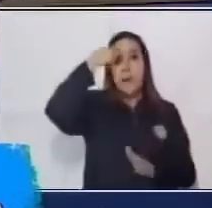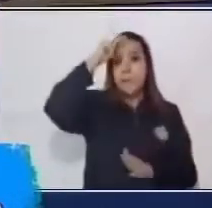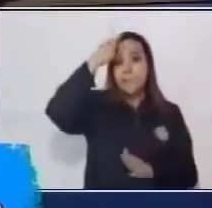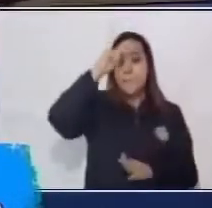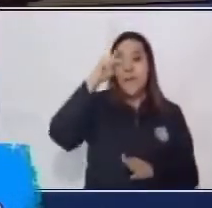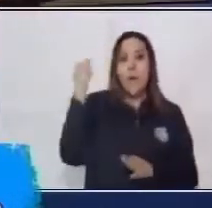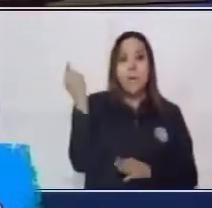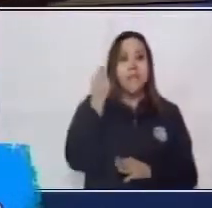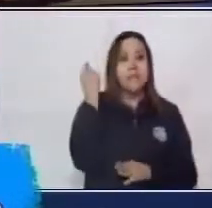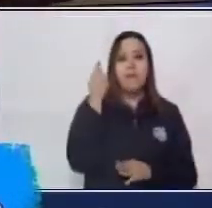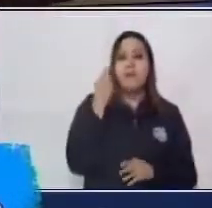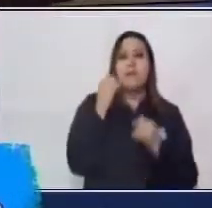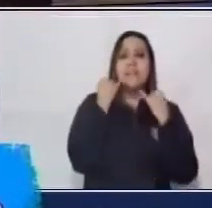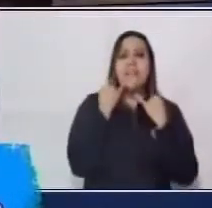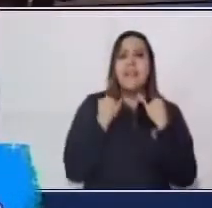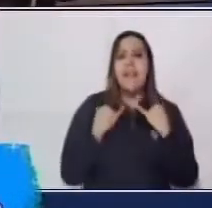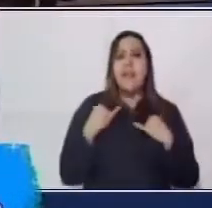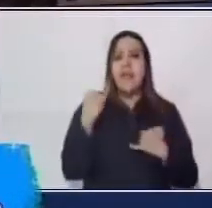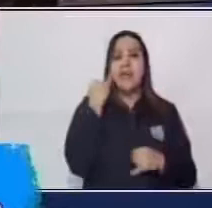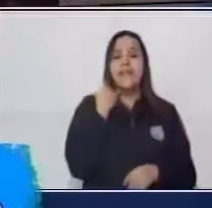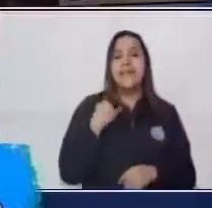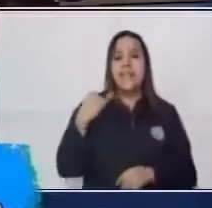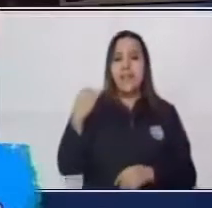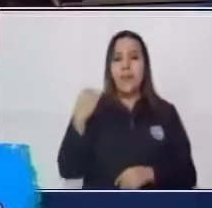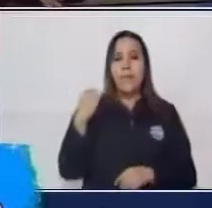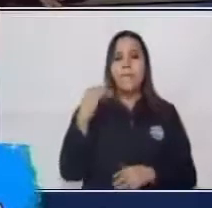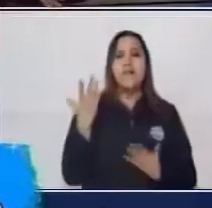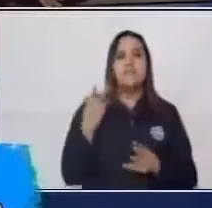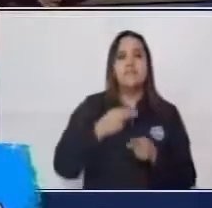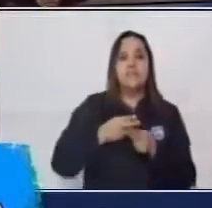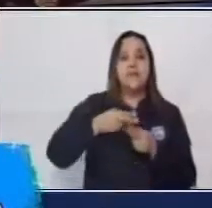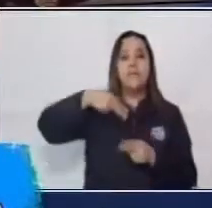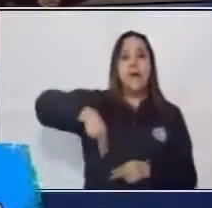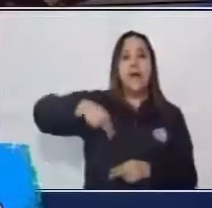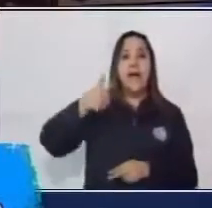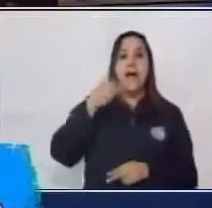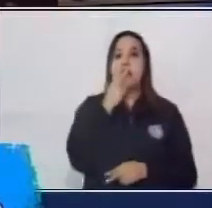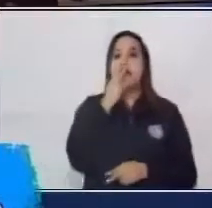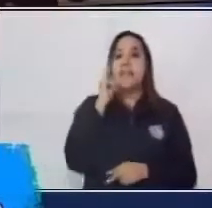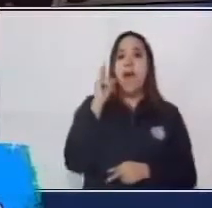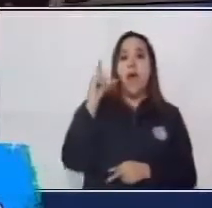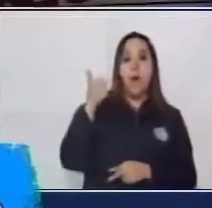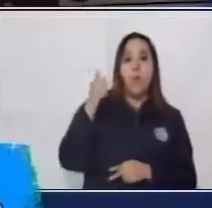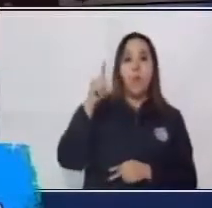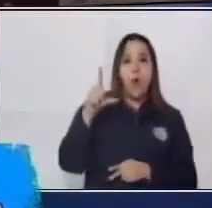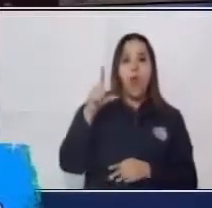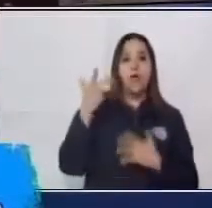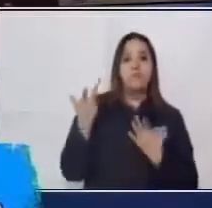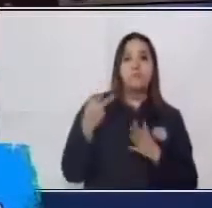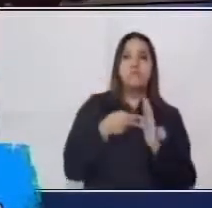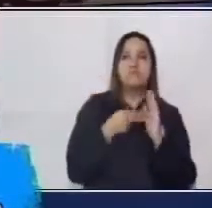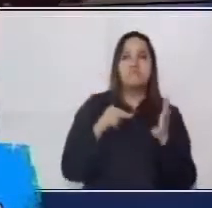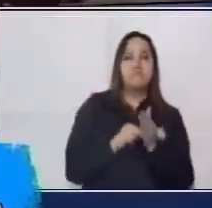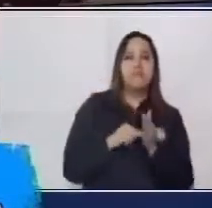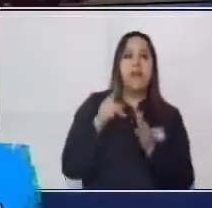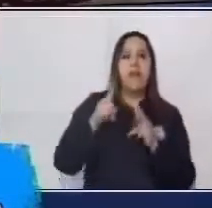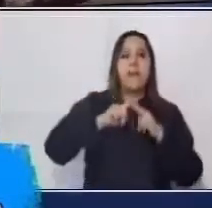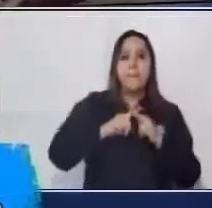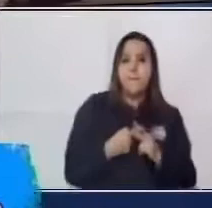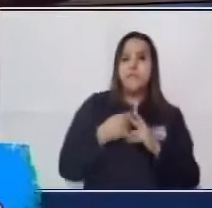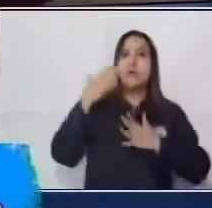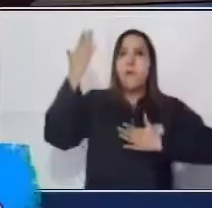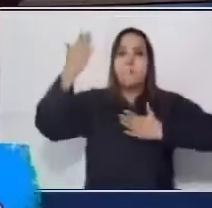ahí se desarrollaron principalmente el género literario, que es la poesía o el género lírico.